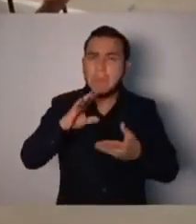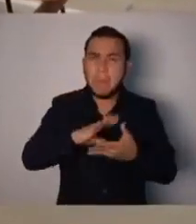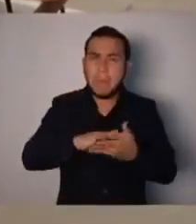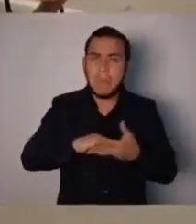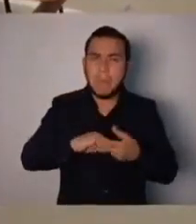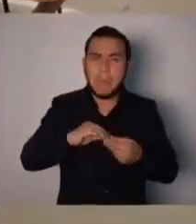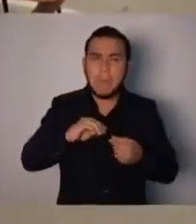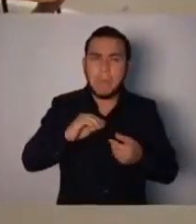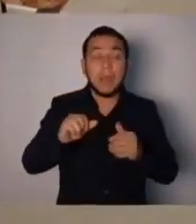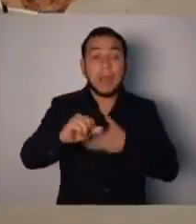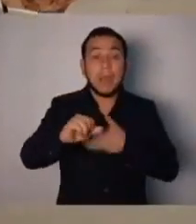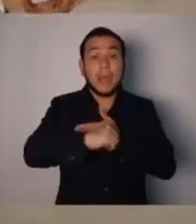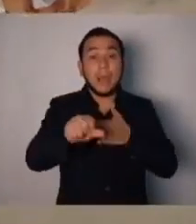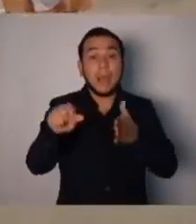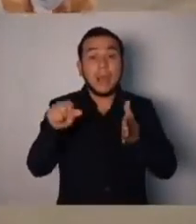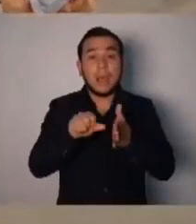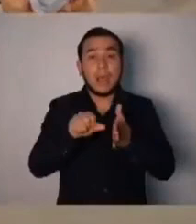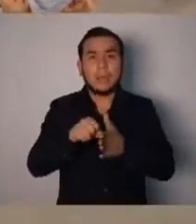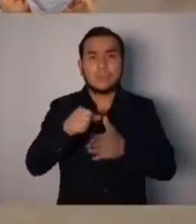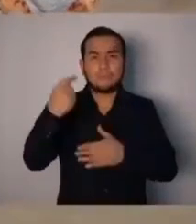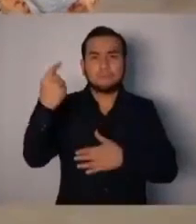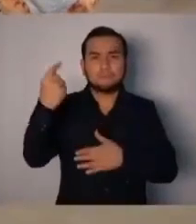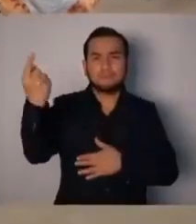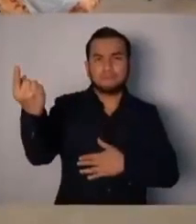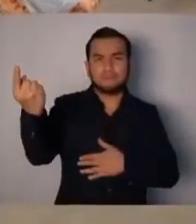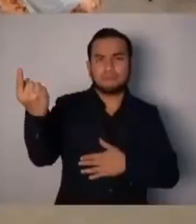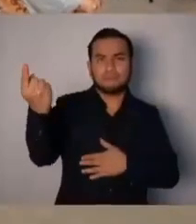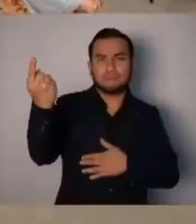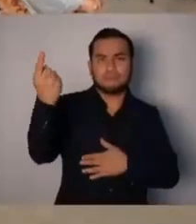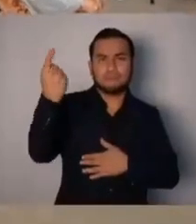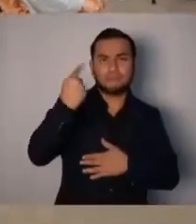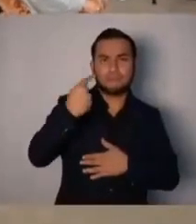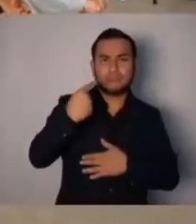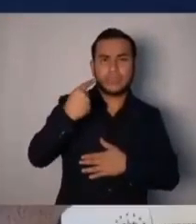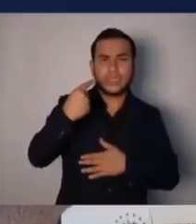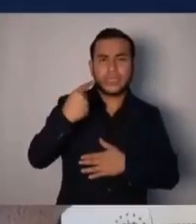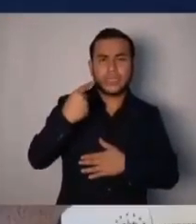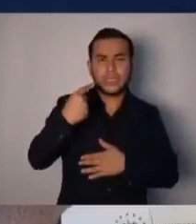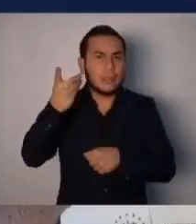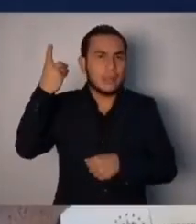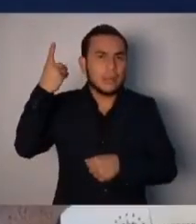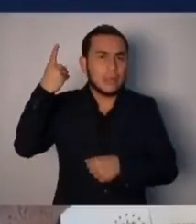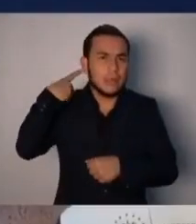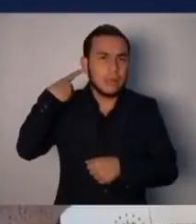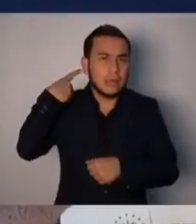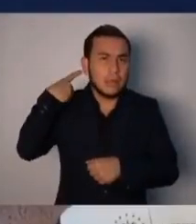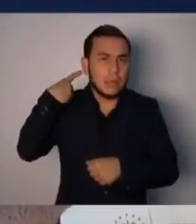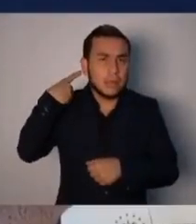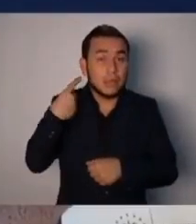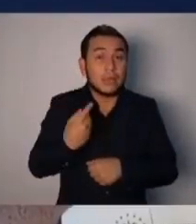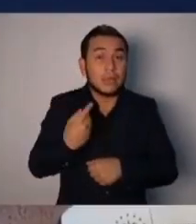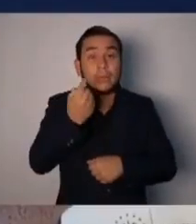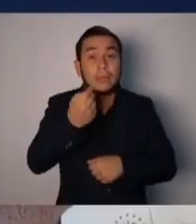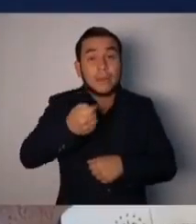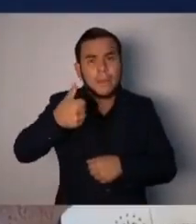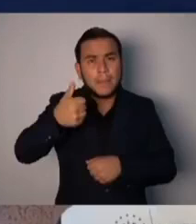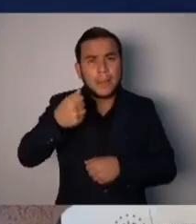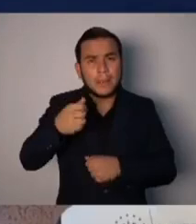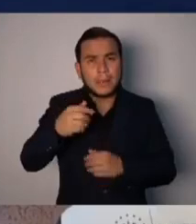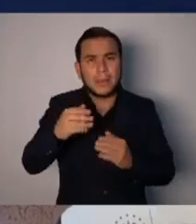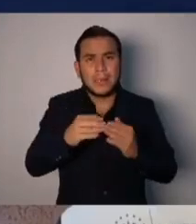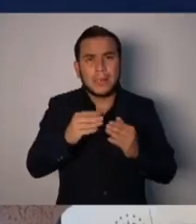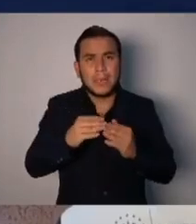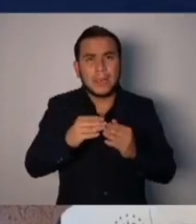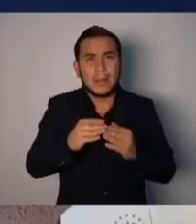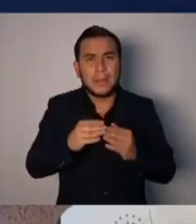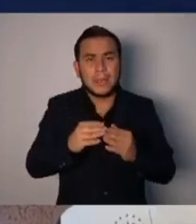Legislativa me ordena destituir al director de la Policía Nacional Civil y al ministro de la Fuerza